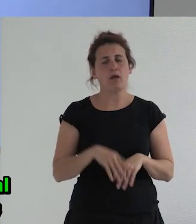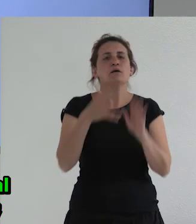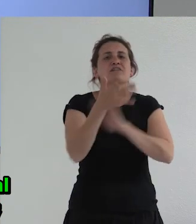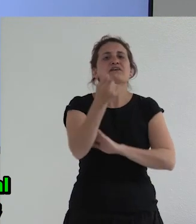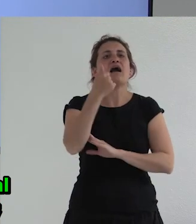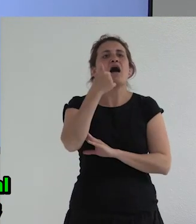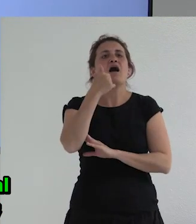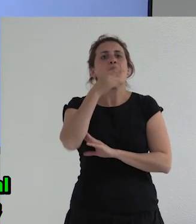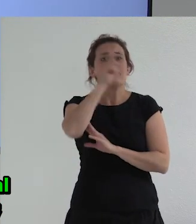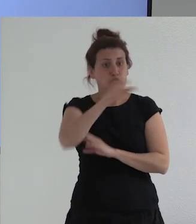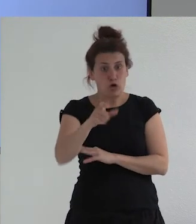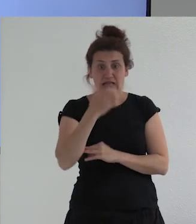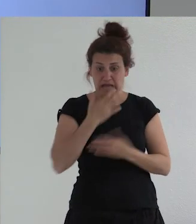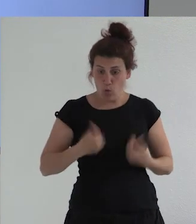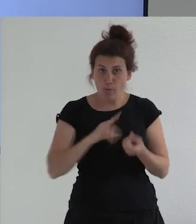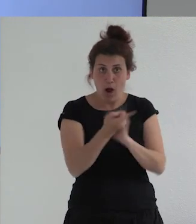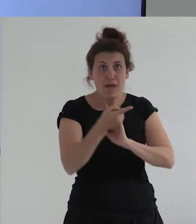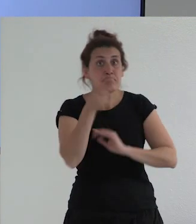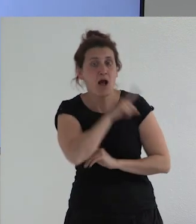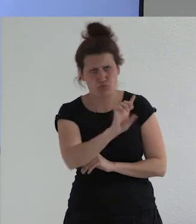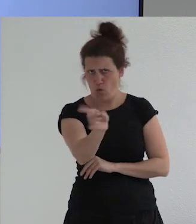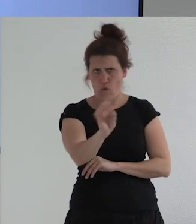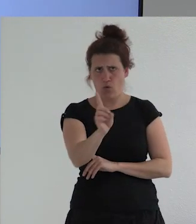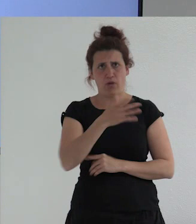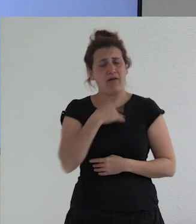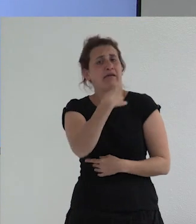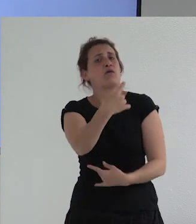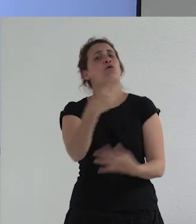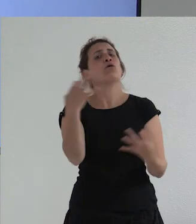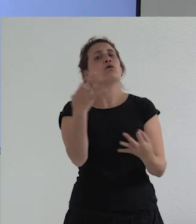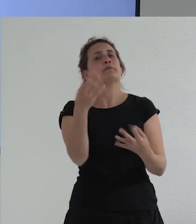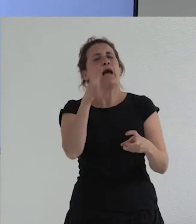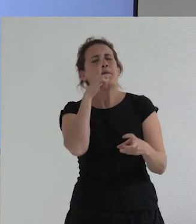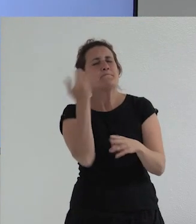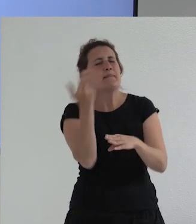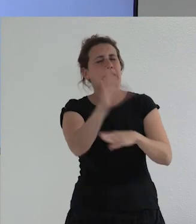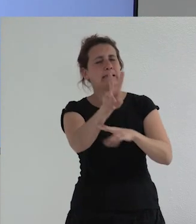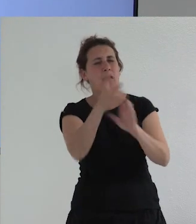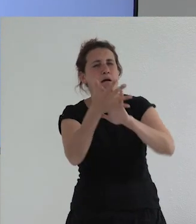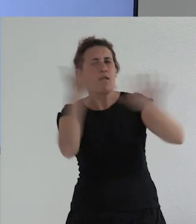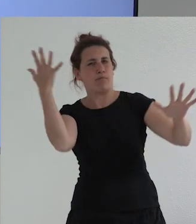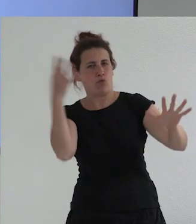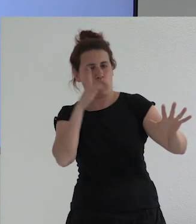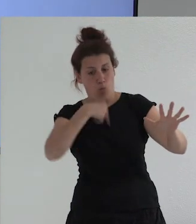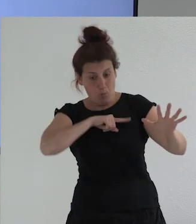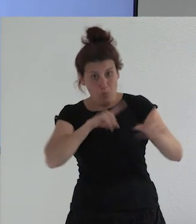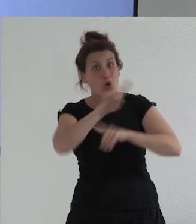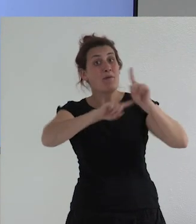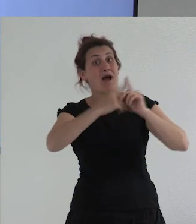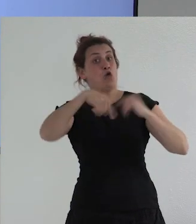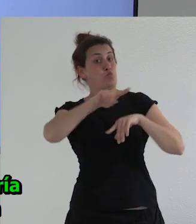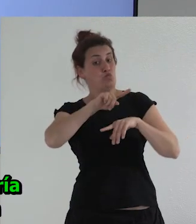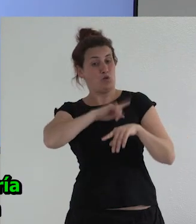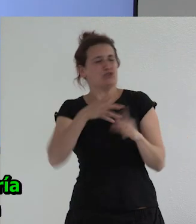decir con eso que la gente modifique su cuerpo quiero decir que que plantear tan rápidamente que nuestro problema se resuelve